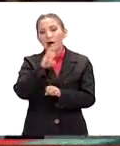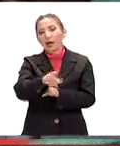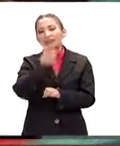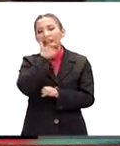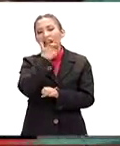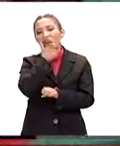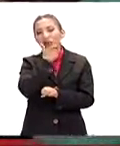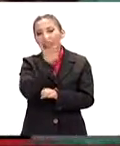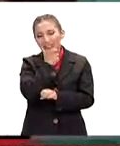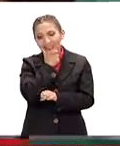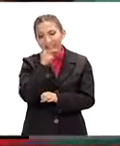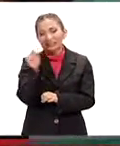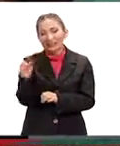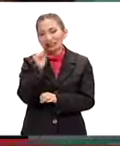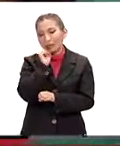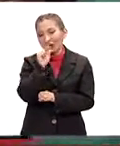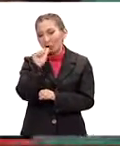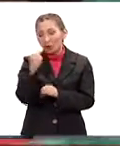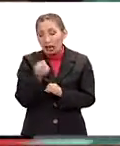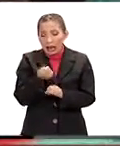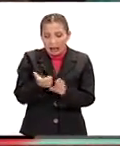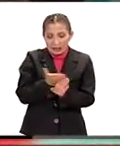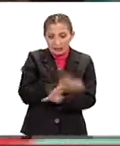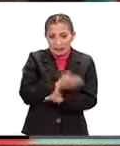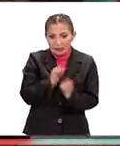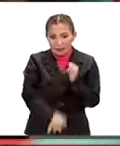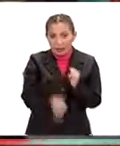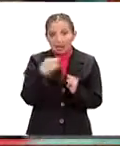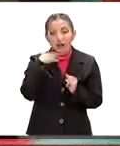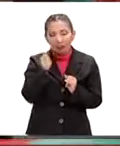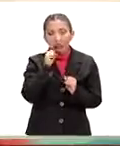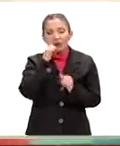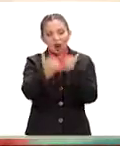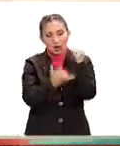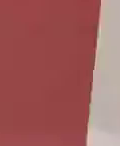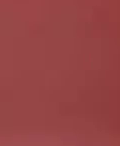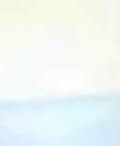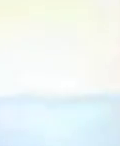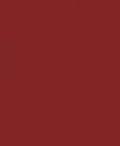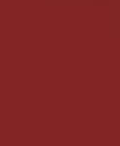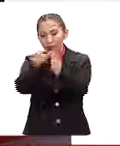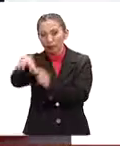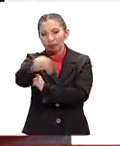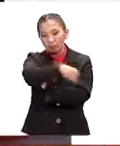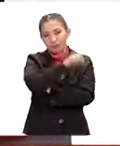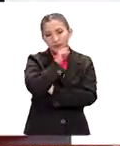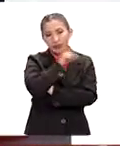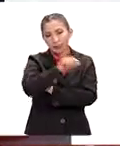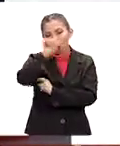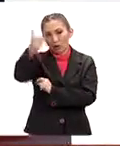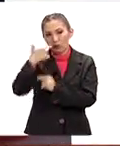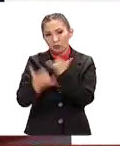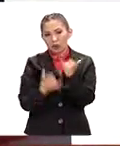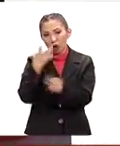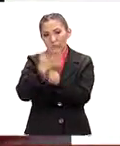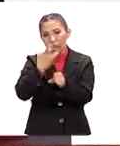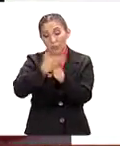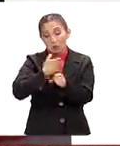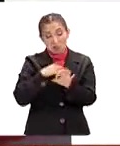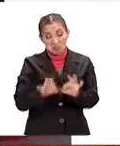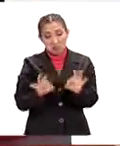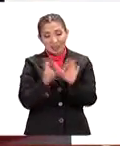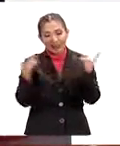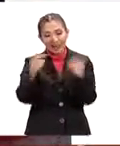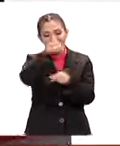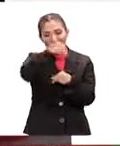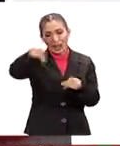Londres, así como una de las semifinales. En Roma habrá partidos de grupos, así como también en todos los partidos de octavos. Importante lo